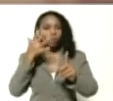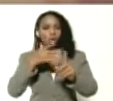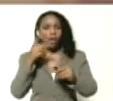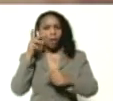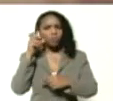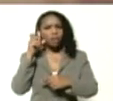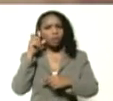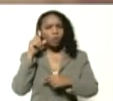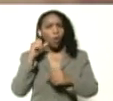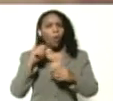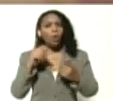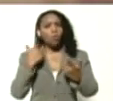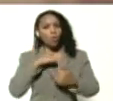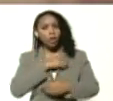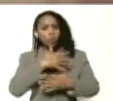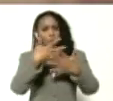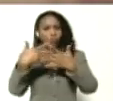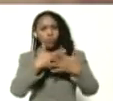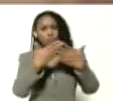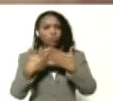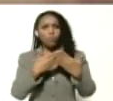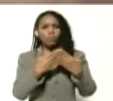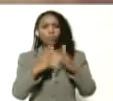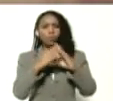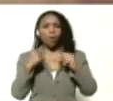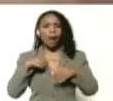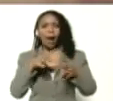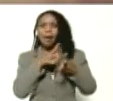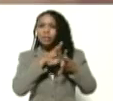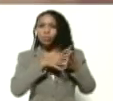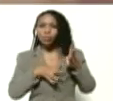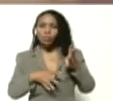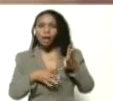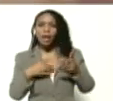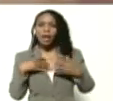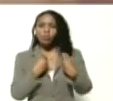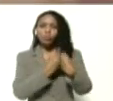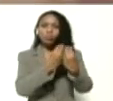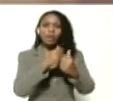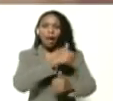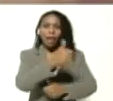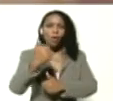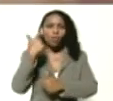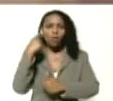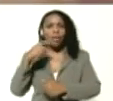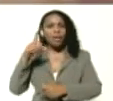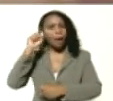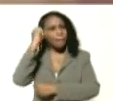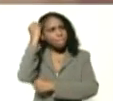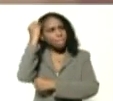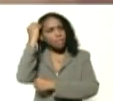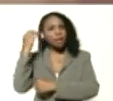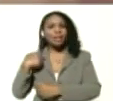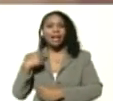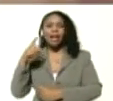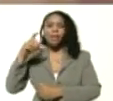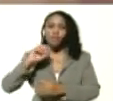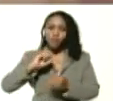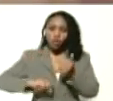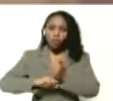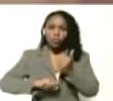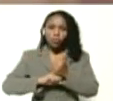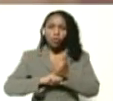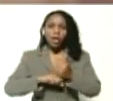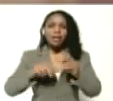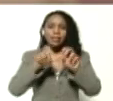escuchando a nuestros estudiantes, atendiendo nuestras estructuras y acompañándolos en cada una de sus inquietudes para seguir fortaleciendo el sistema